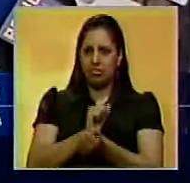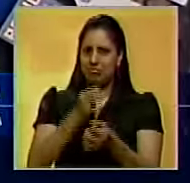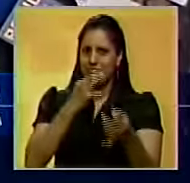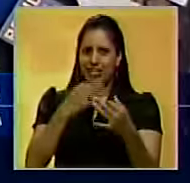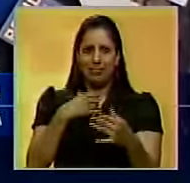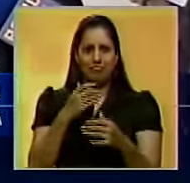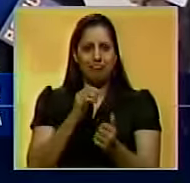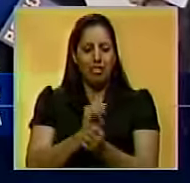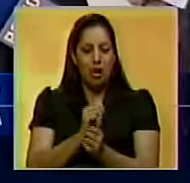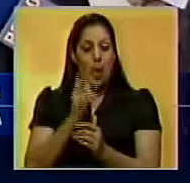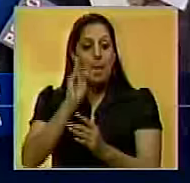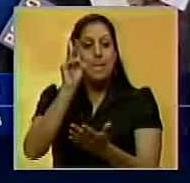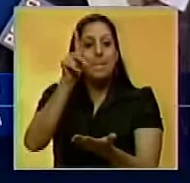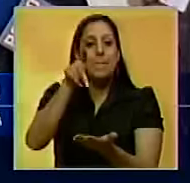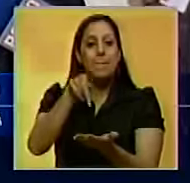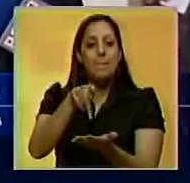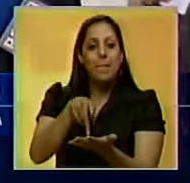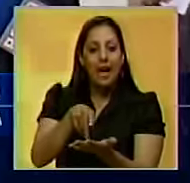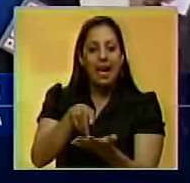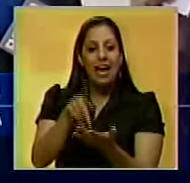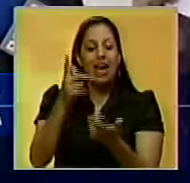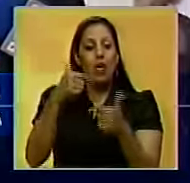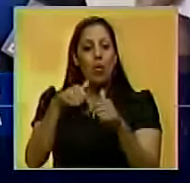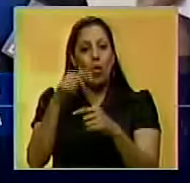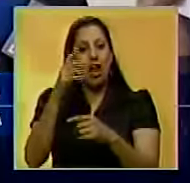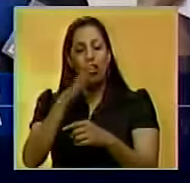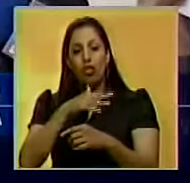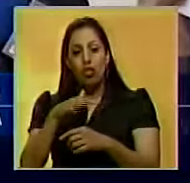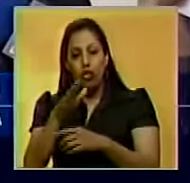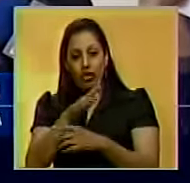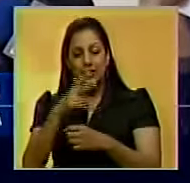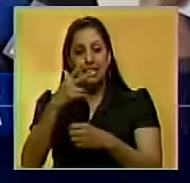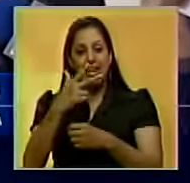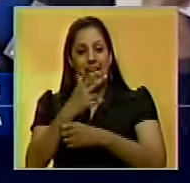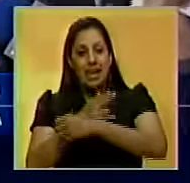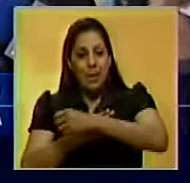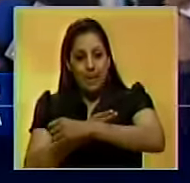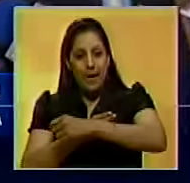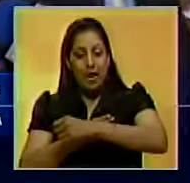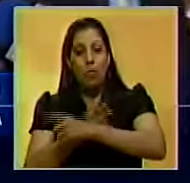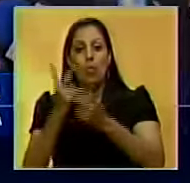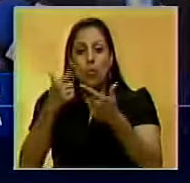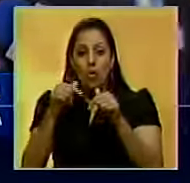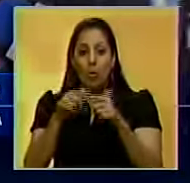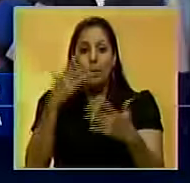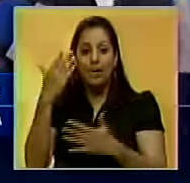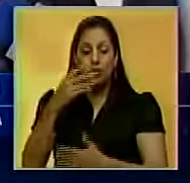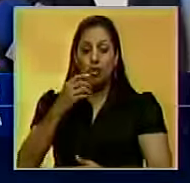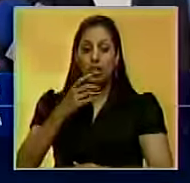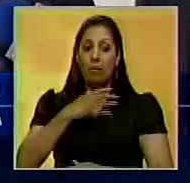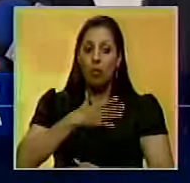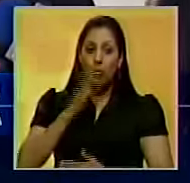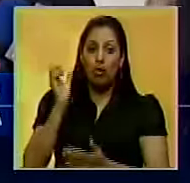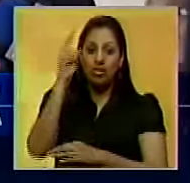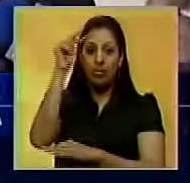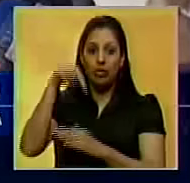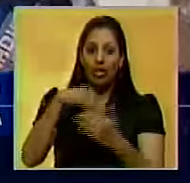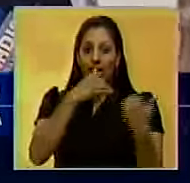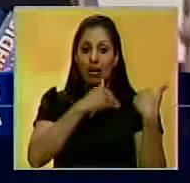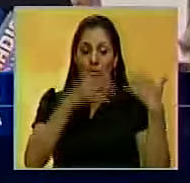explicación cuando llegó al aeropuerto acompañado por Manuel Avedaño, asesor de la Comisión de Política Exterior de la Asamblea Nacional.